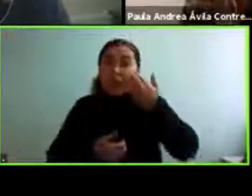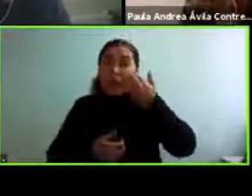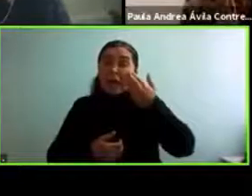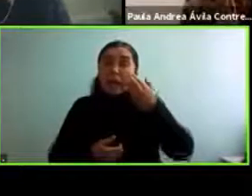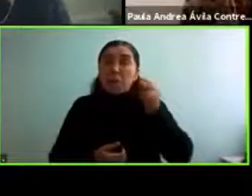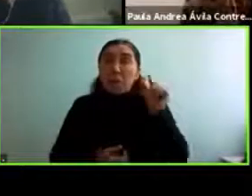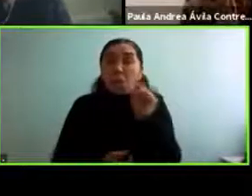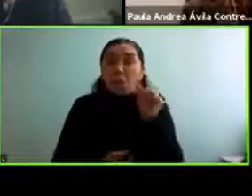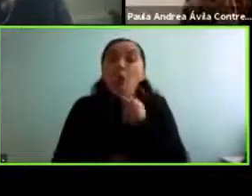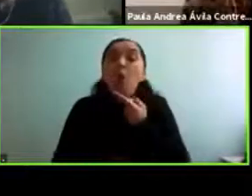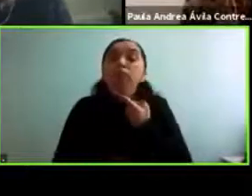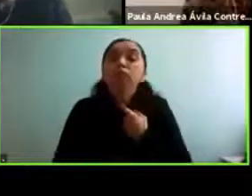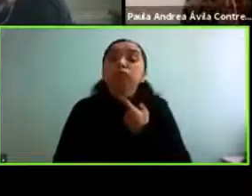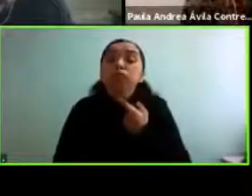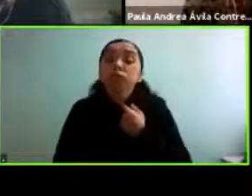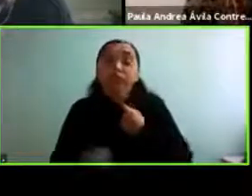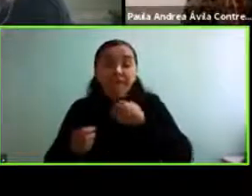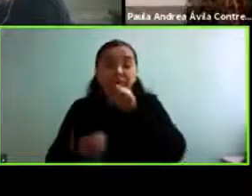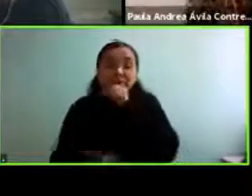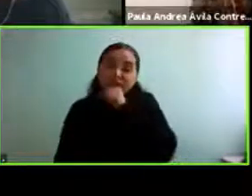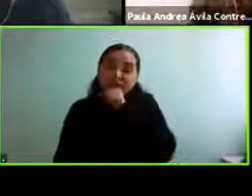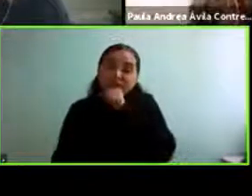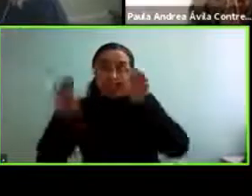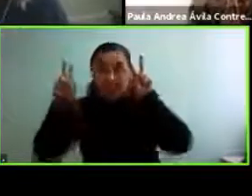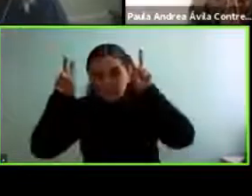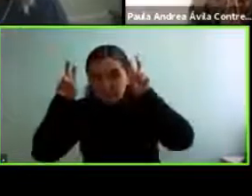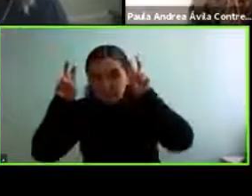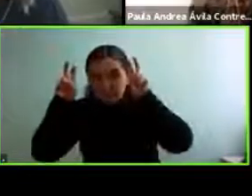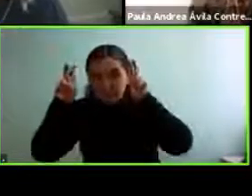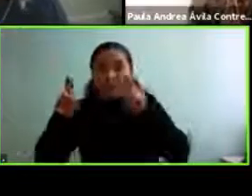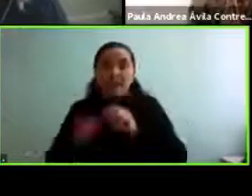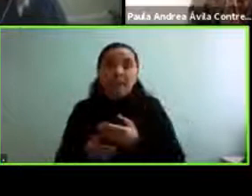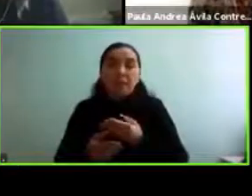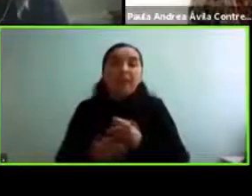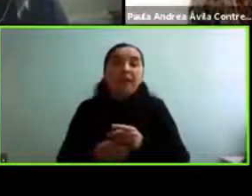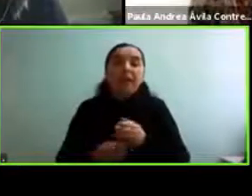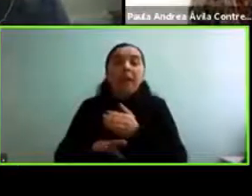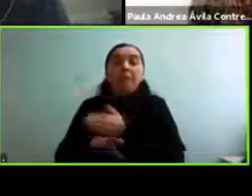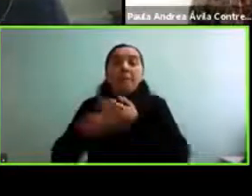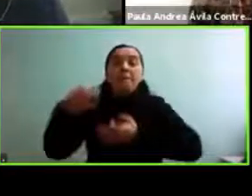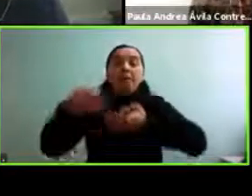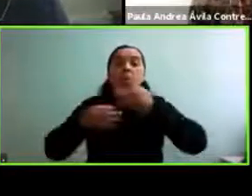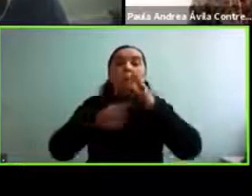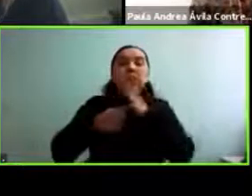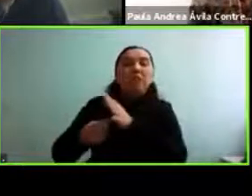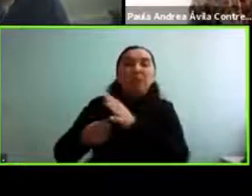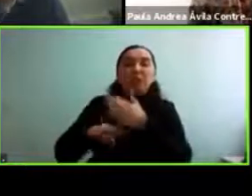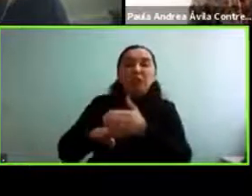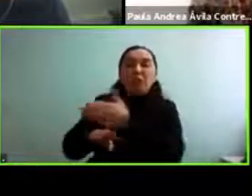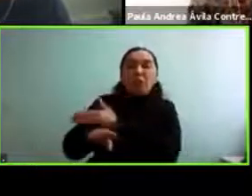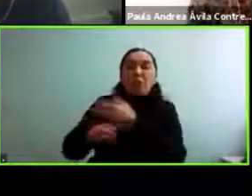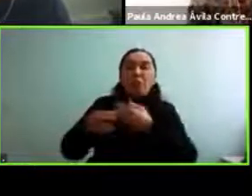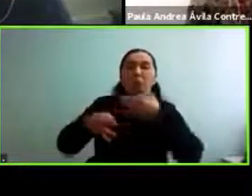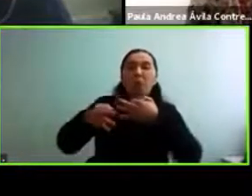el ámbito de la gerontología tiene que ver mucho con los prejuicios con la imagen que se tiene de las personas mayores